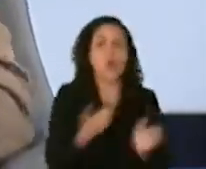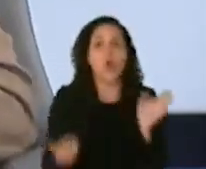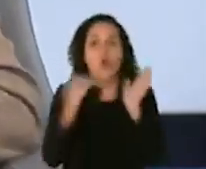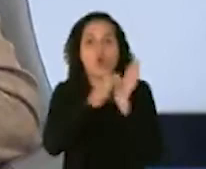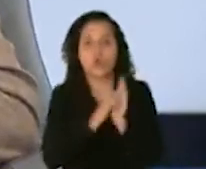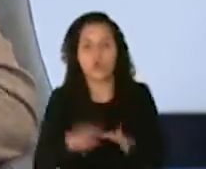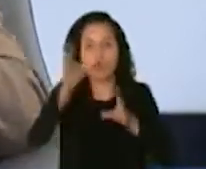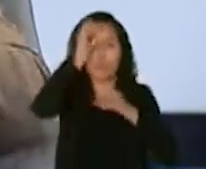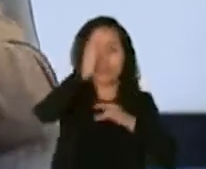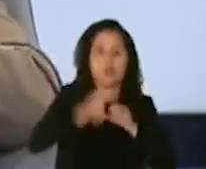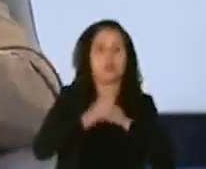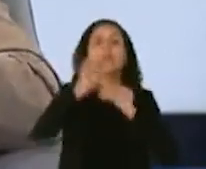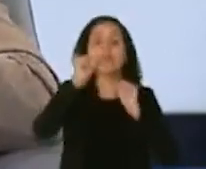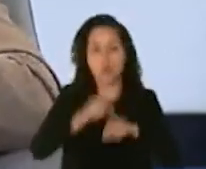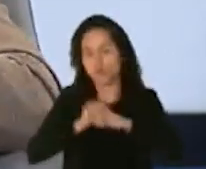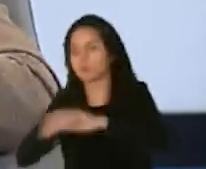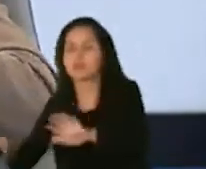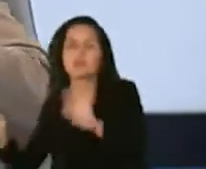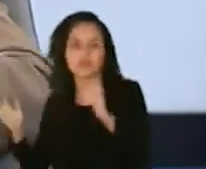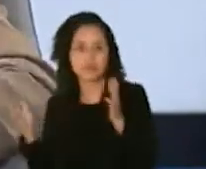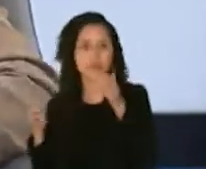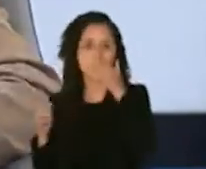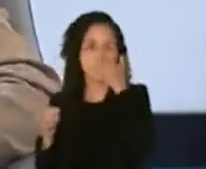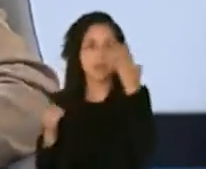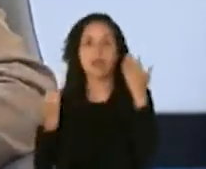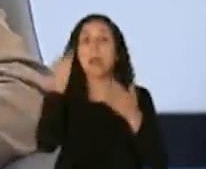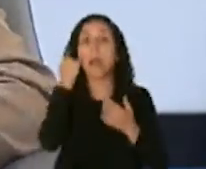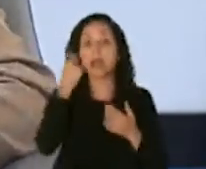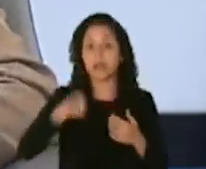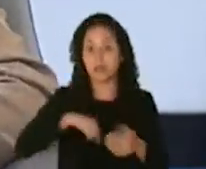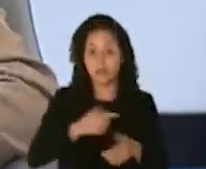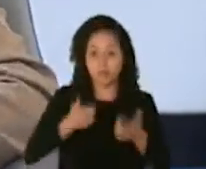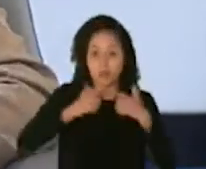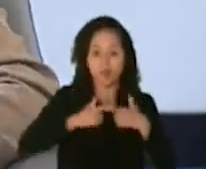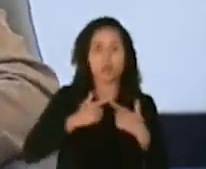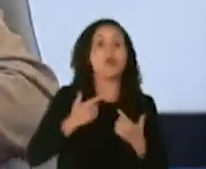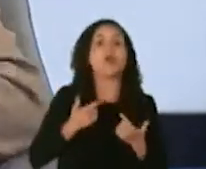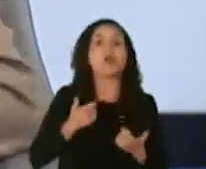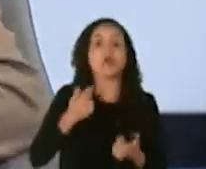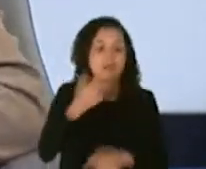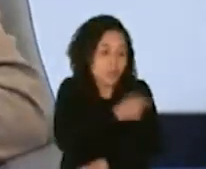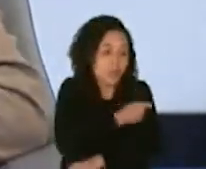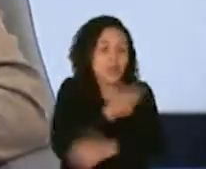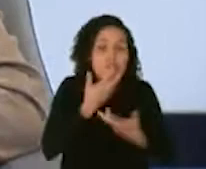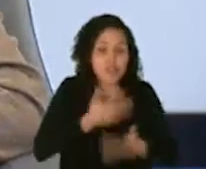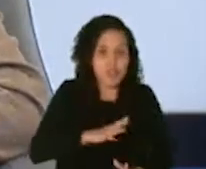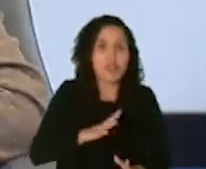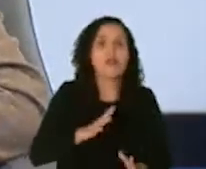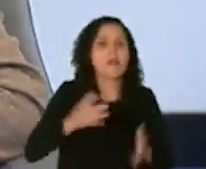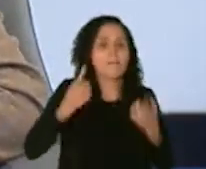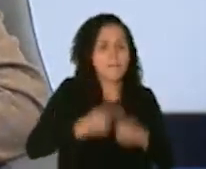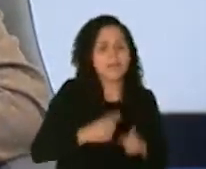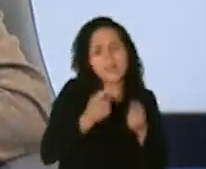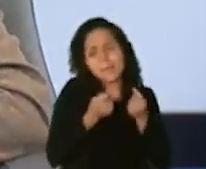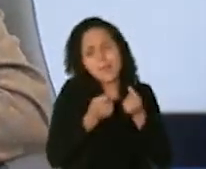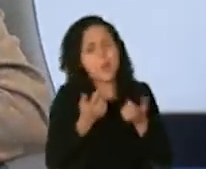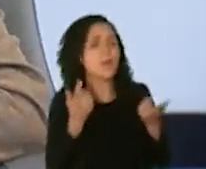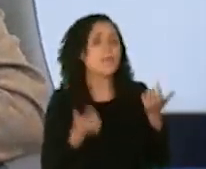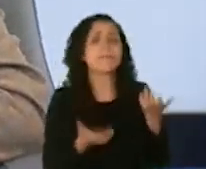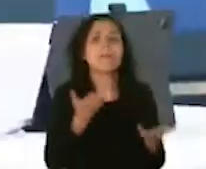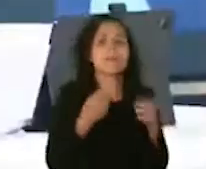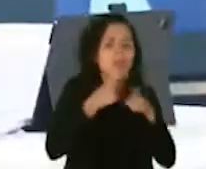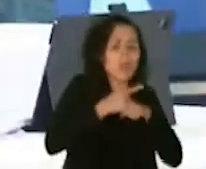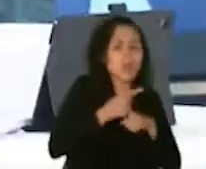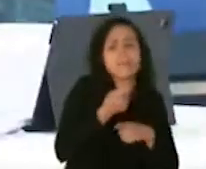transmitir el virus a nosotros no nos pasa nada o si nos pasa nos pasa muy poco pero podemos ser un agente transmisor y todo esto lo que